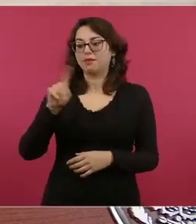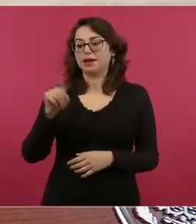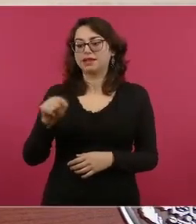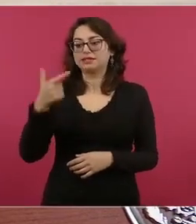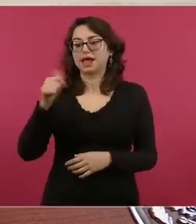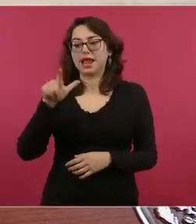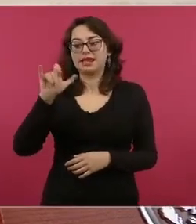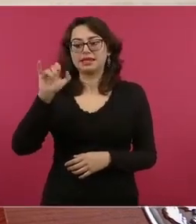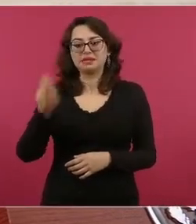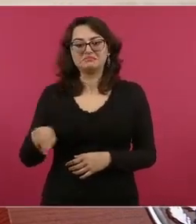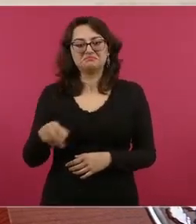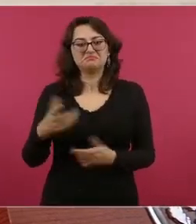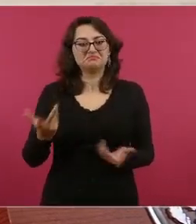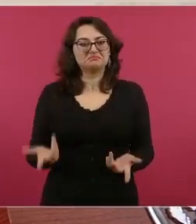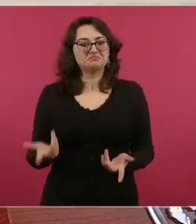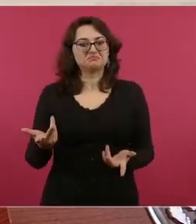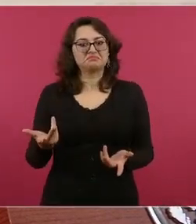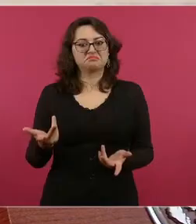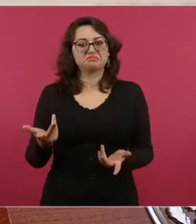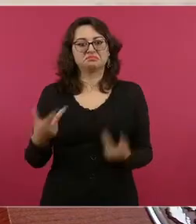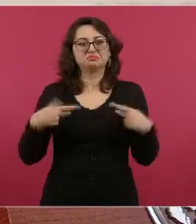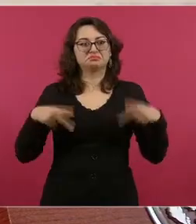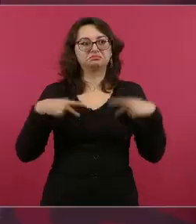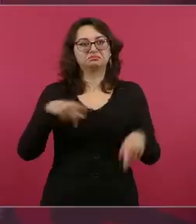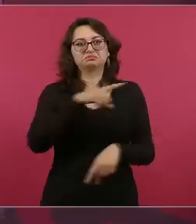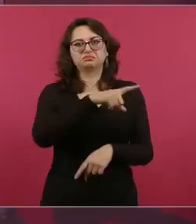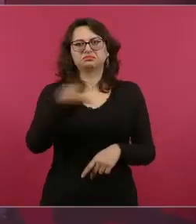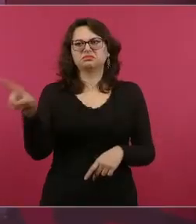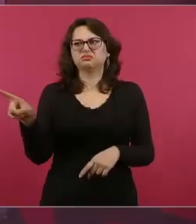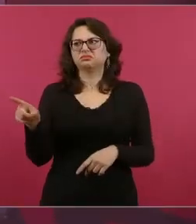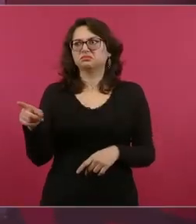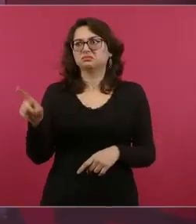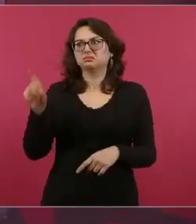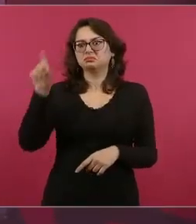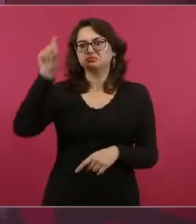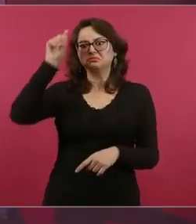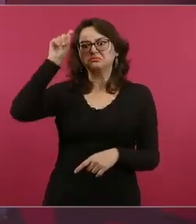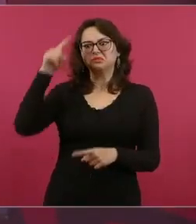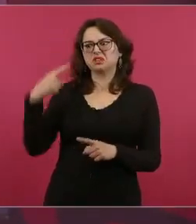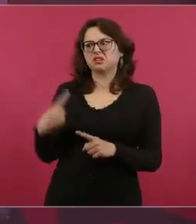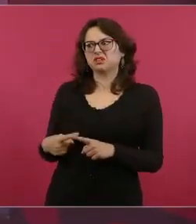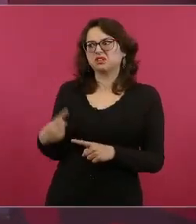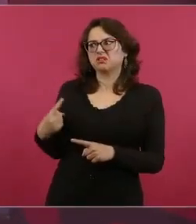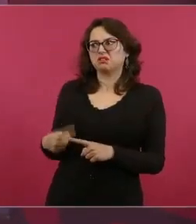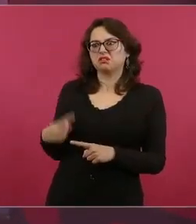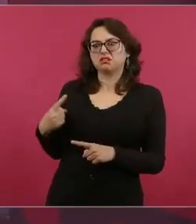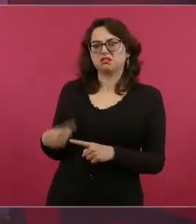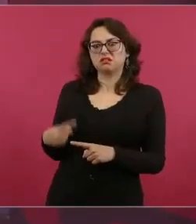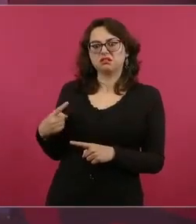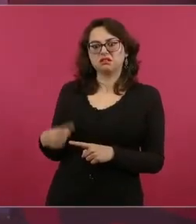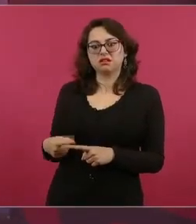del 68, y está José Revueltas.